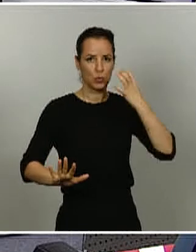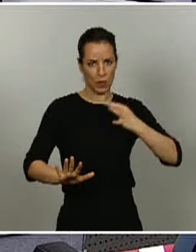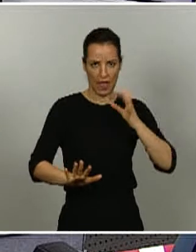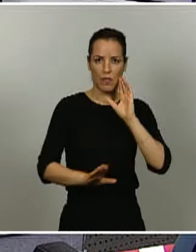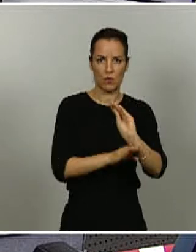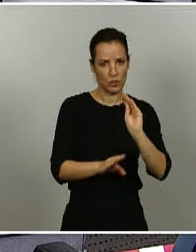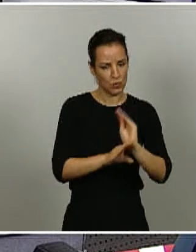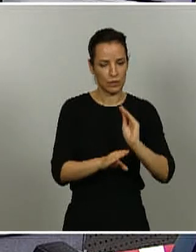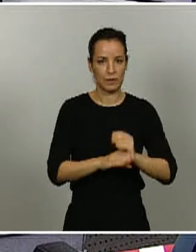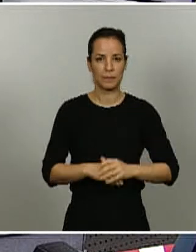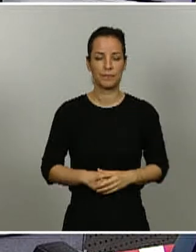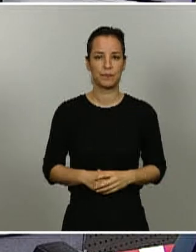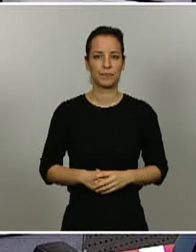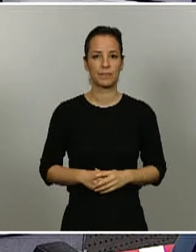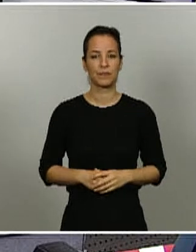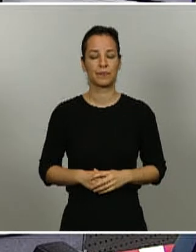Diariada, adelante.